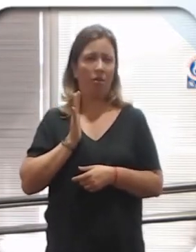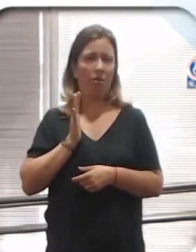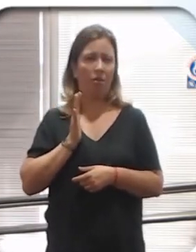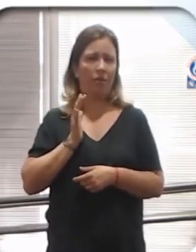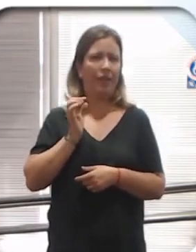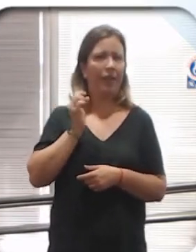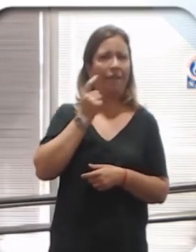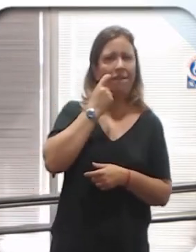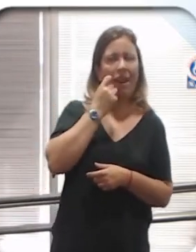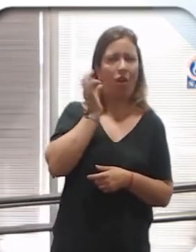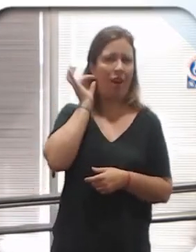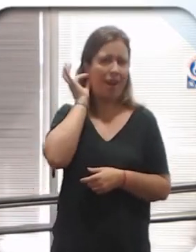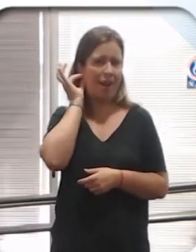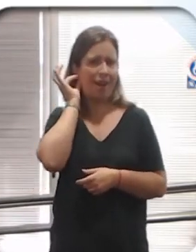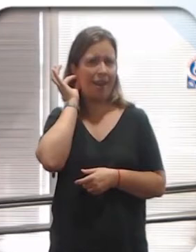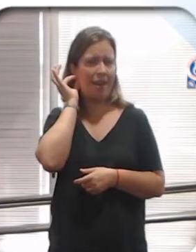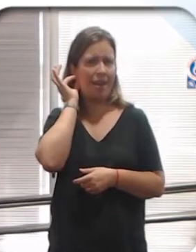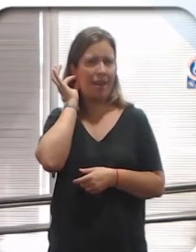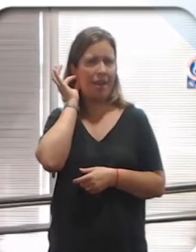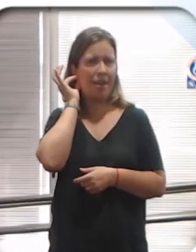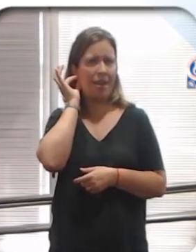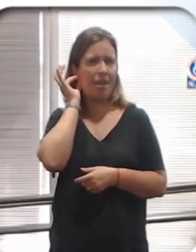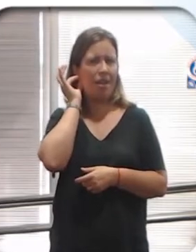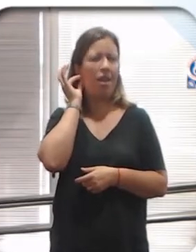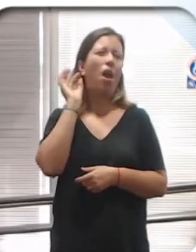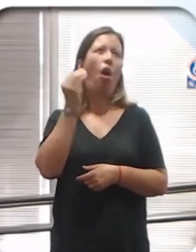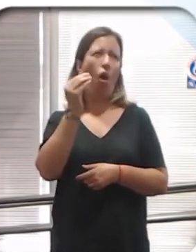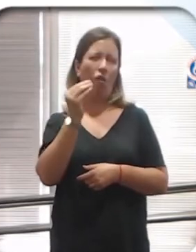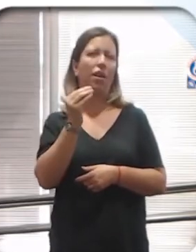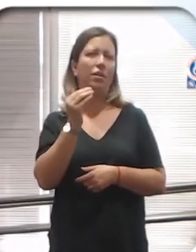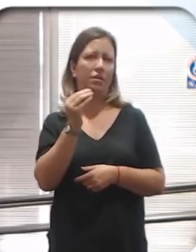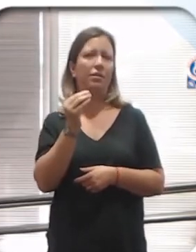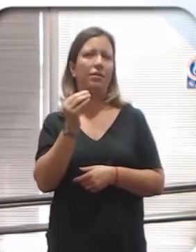Nena y nene. Y todavía jóvenes.